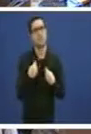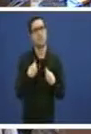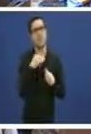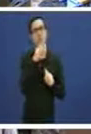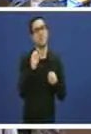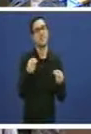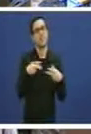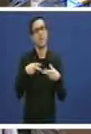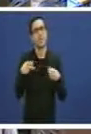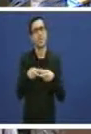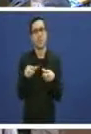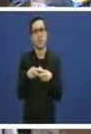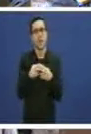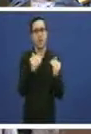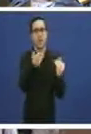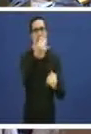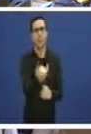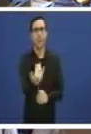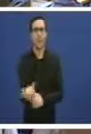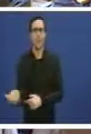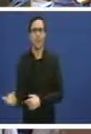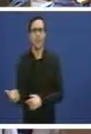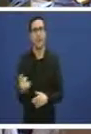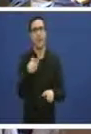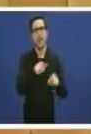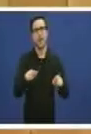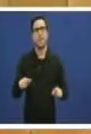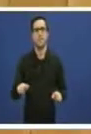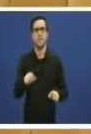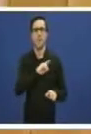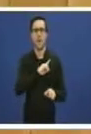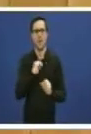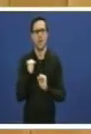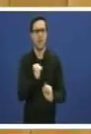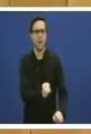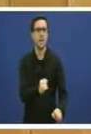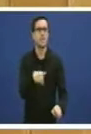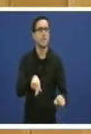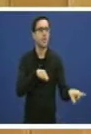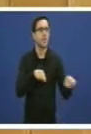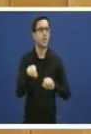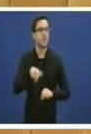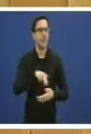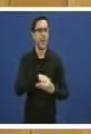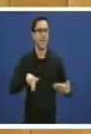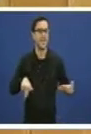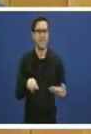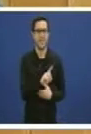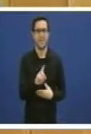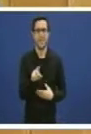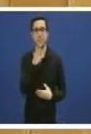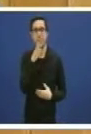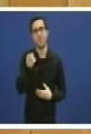parados aos parados de longa duración isto non o decide Galicia unha terceira cuestión importante tamén é que a